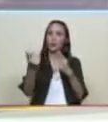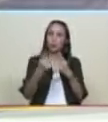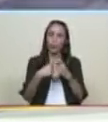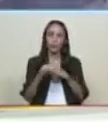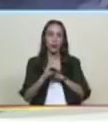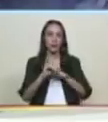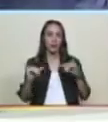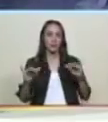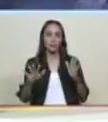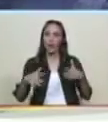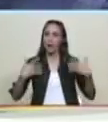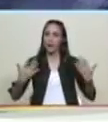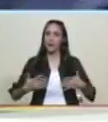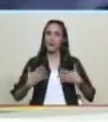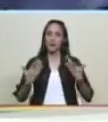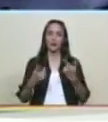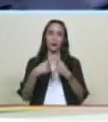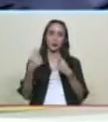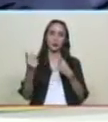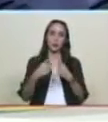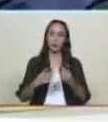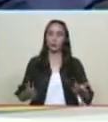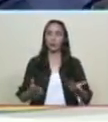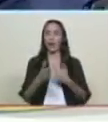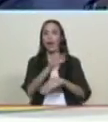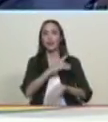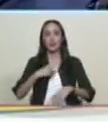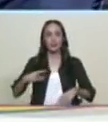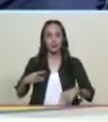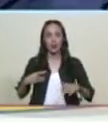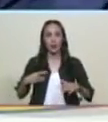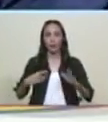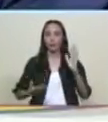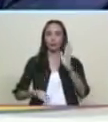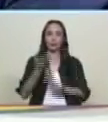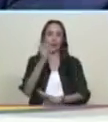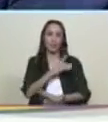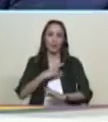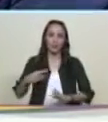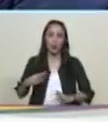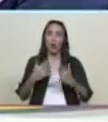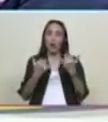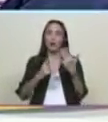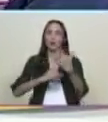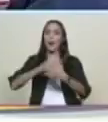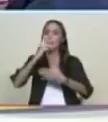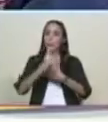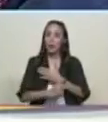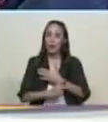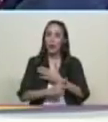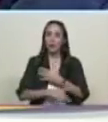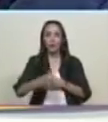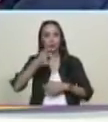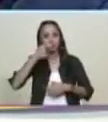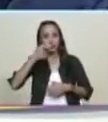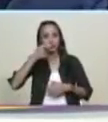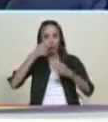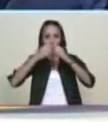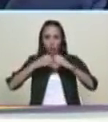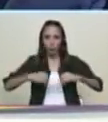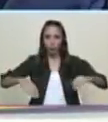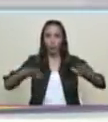y regrese feliz ese mi máximo deseo al activar el plan recreativo y el plan de seguridad